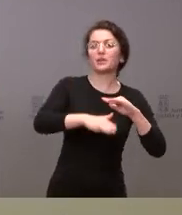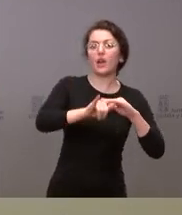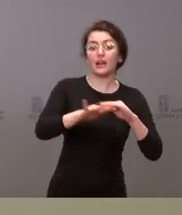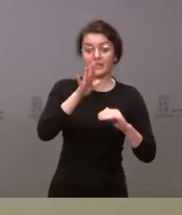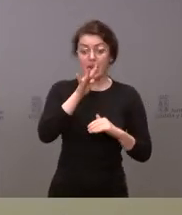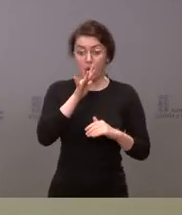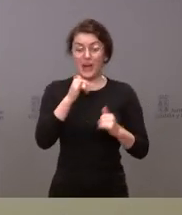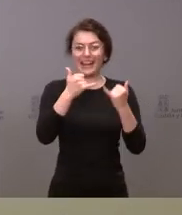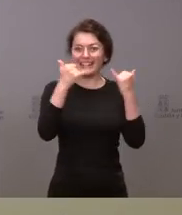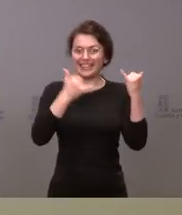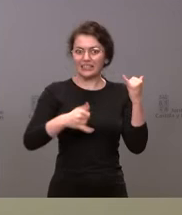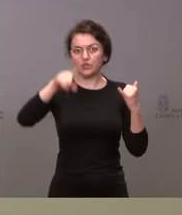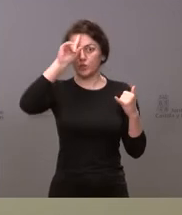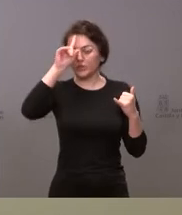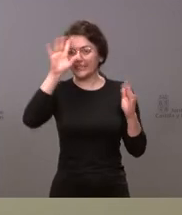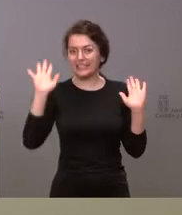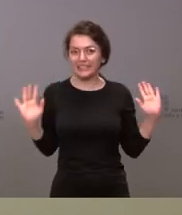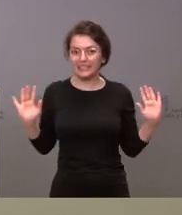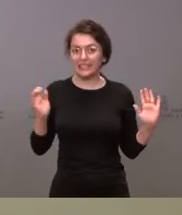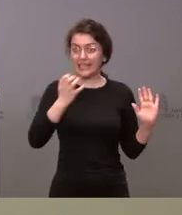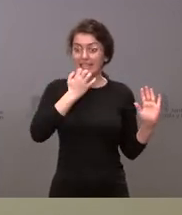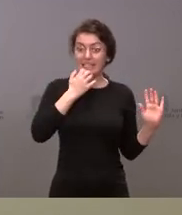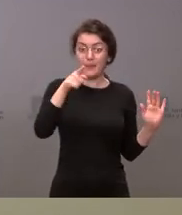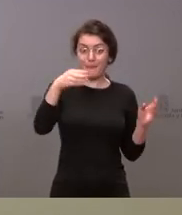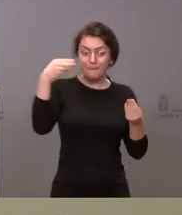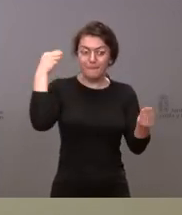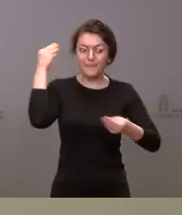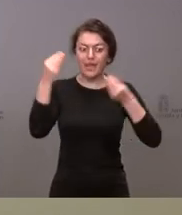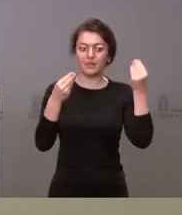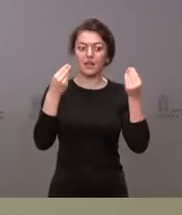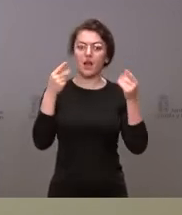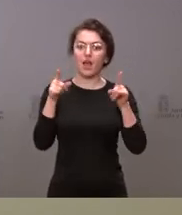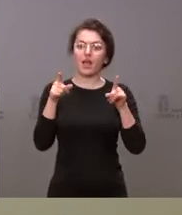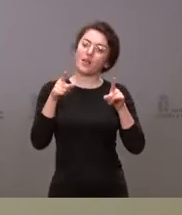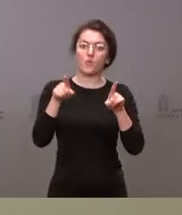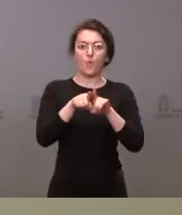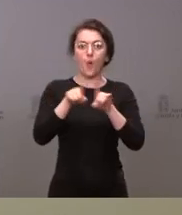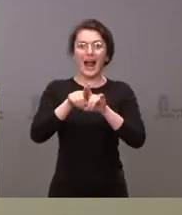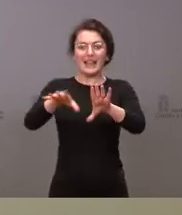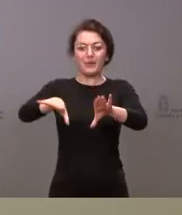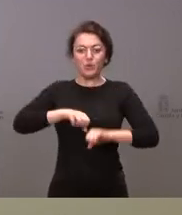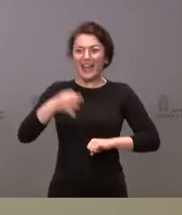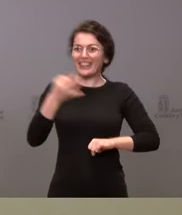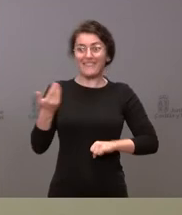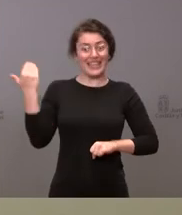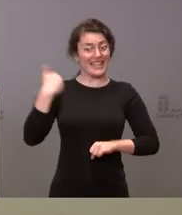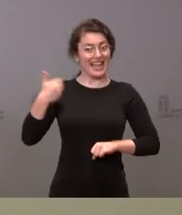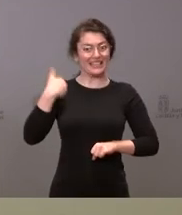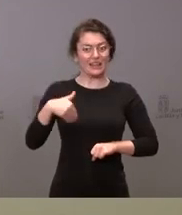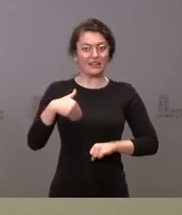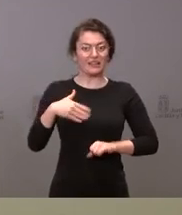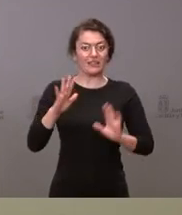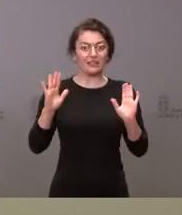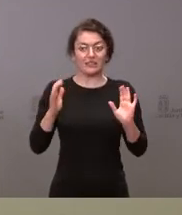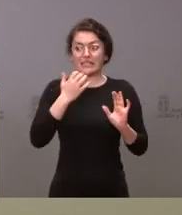actual no sé si cree que debería ser cuanto antes esa investidura como portavoz del gobierno en funciones